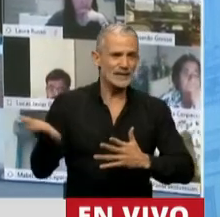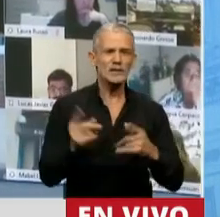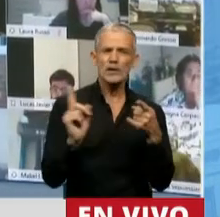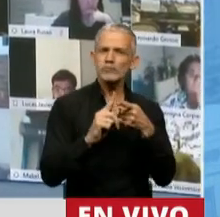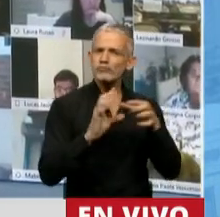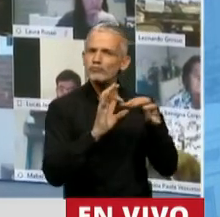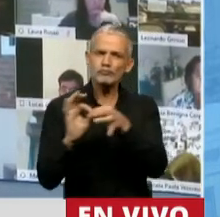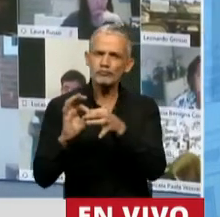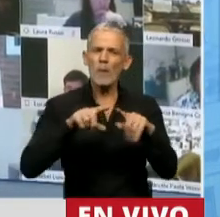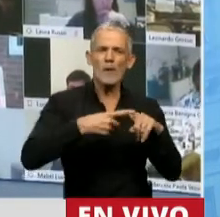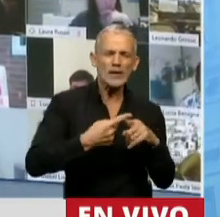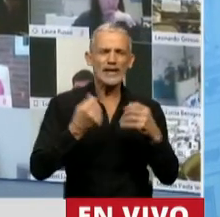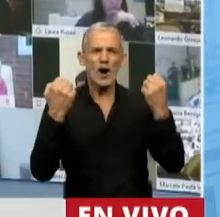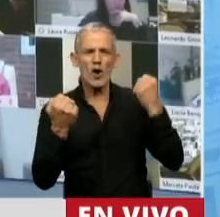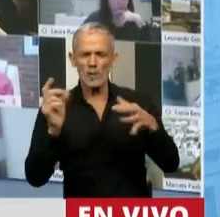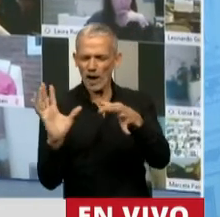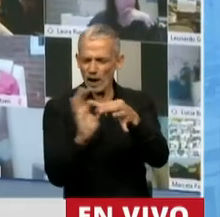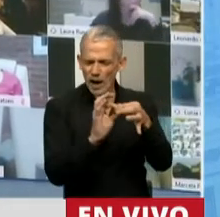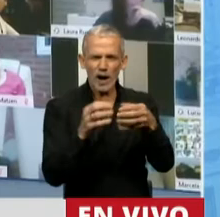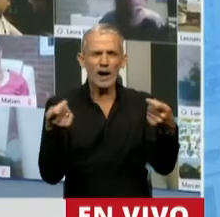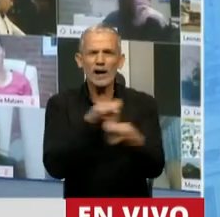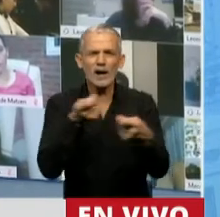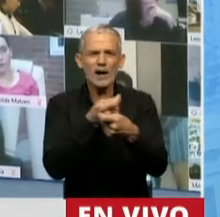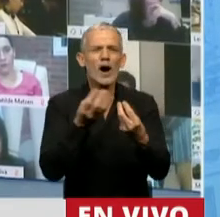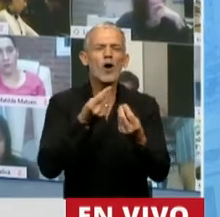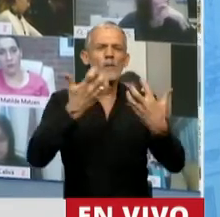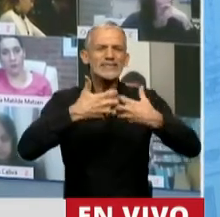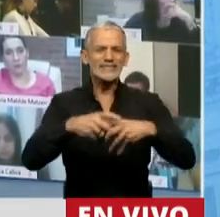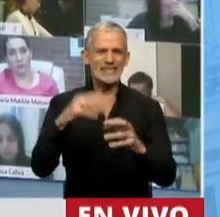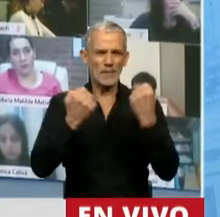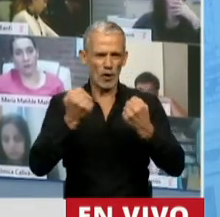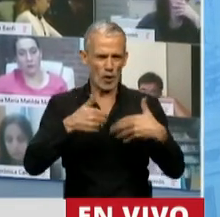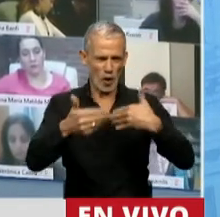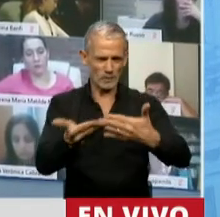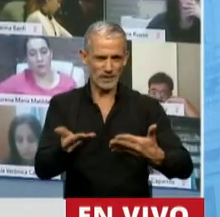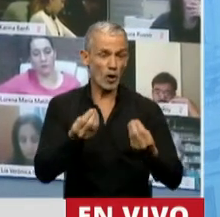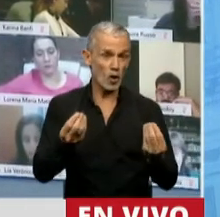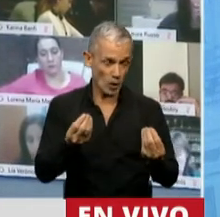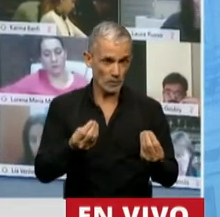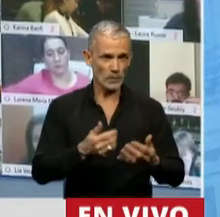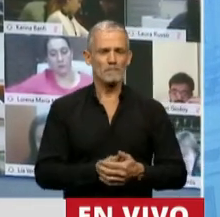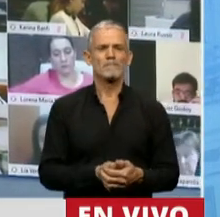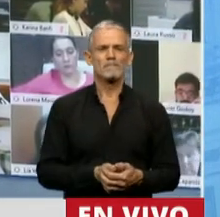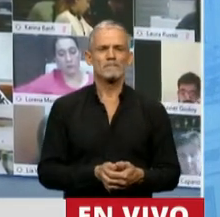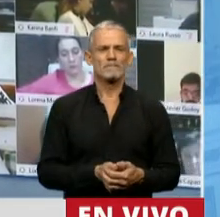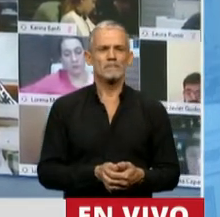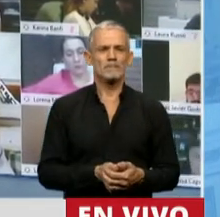económicas y políticas que moldean el funcionamiento de nuestro sistema, incluso con leyes a la medida.